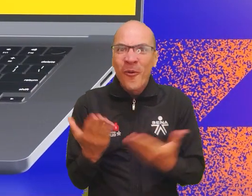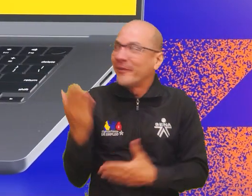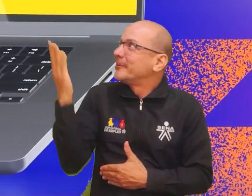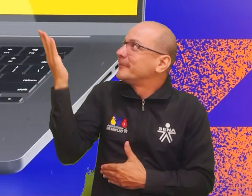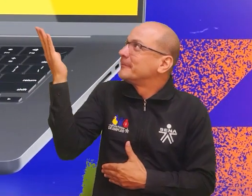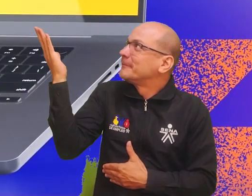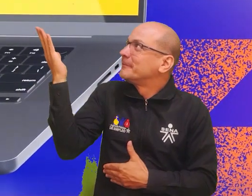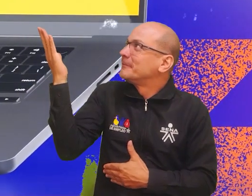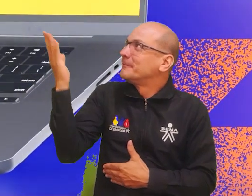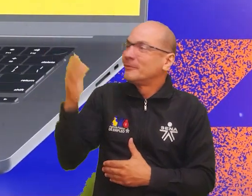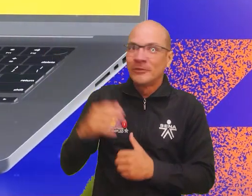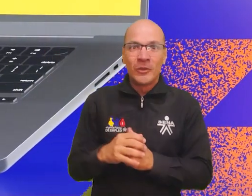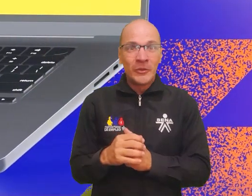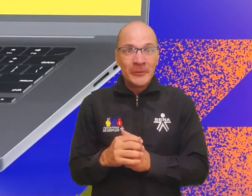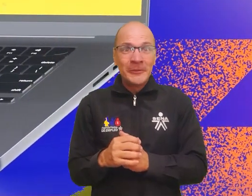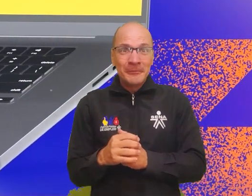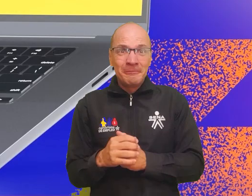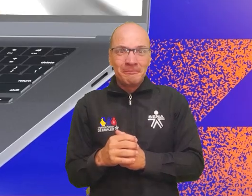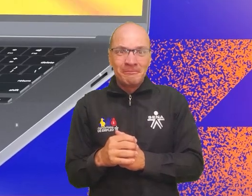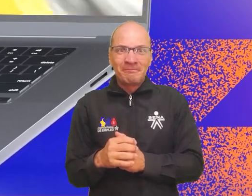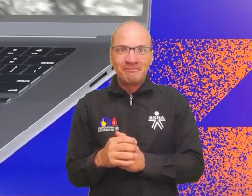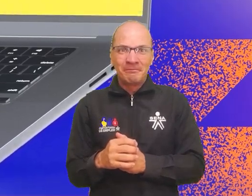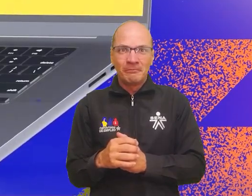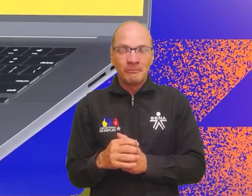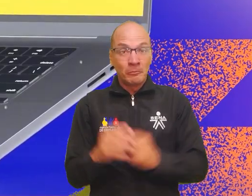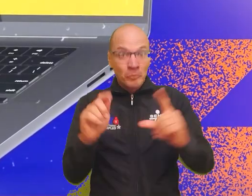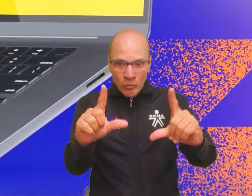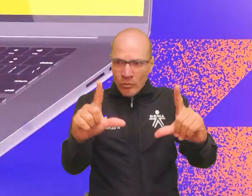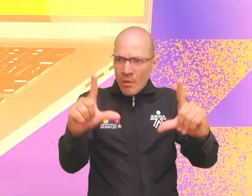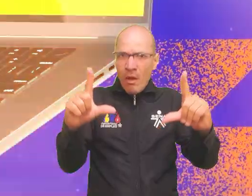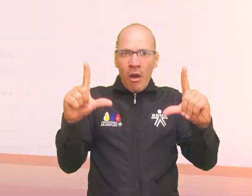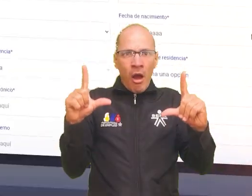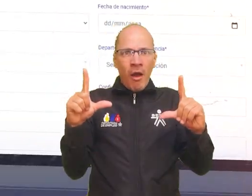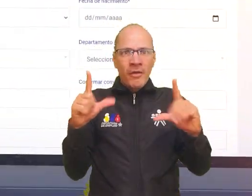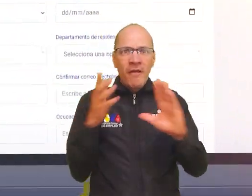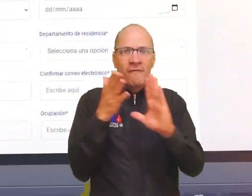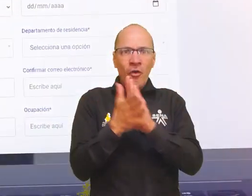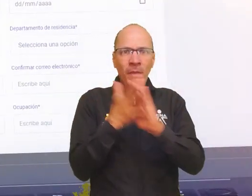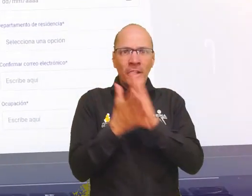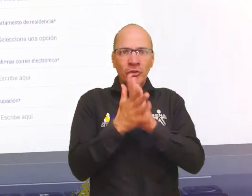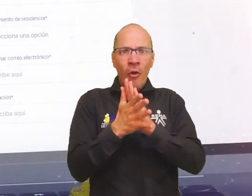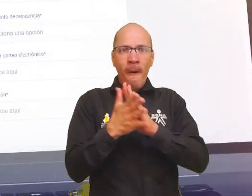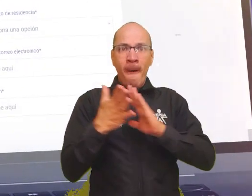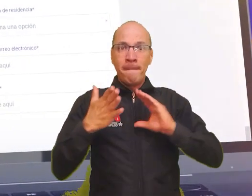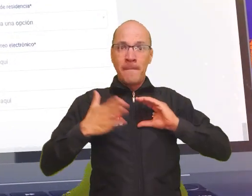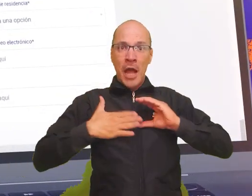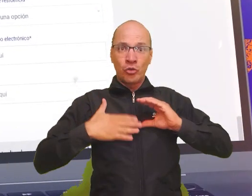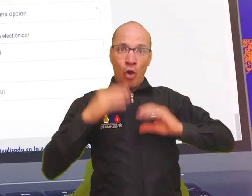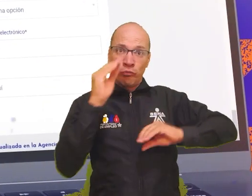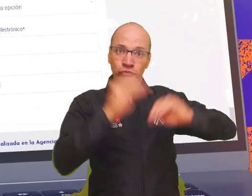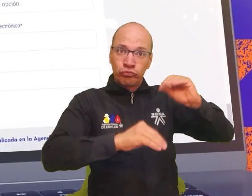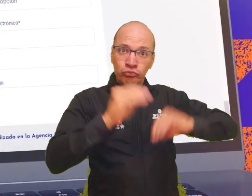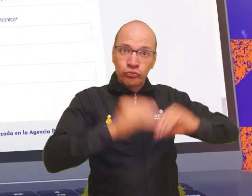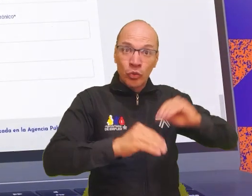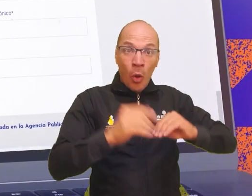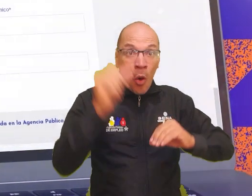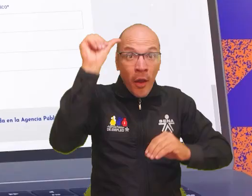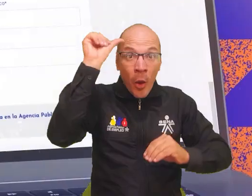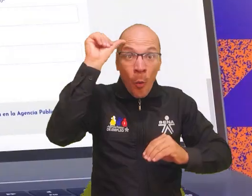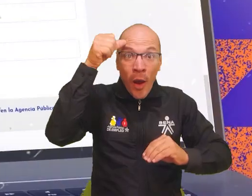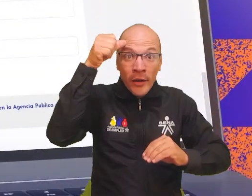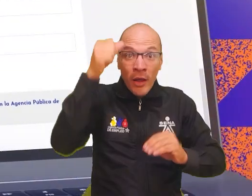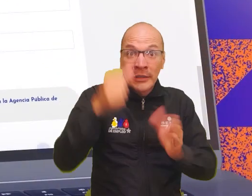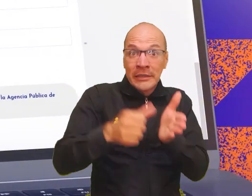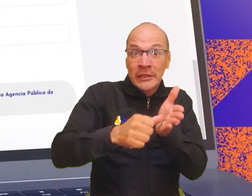.expoempleocena.com.co Registra tus datos en el formulario de inscripción. Recuerda que para